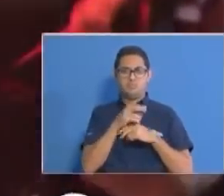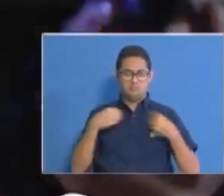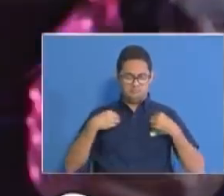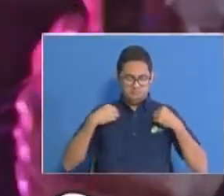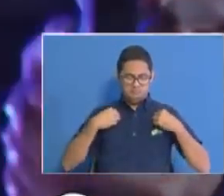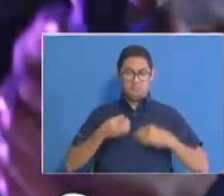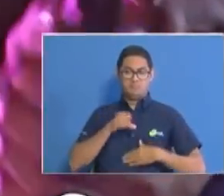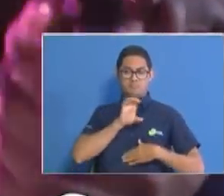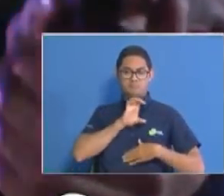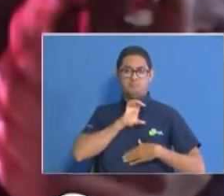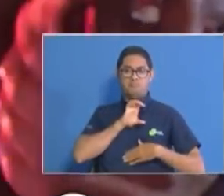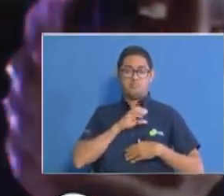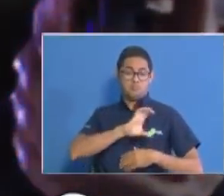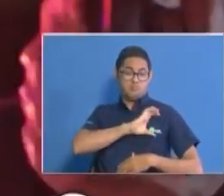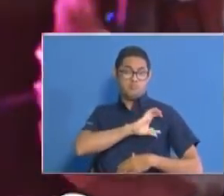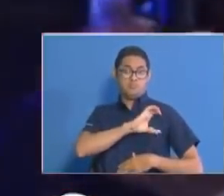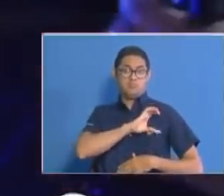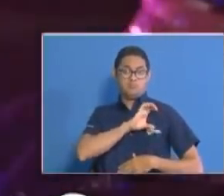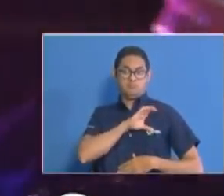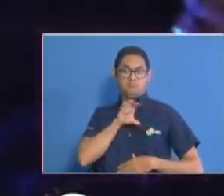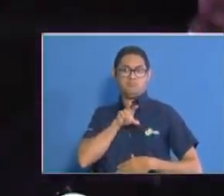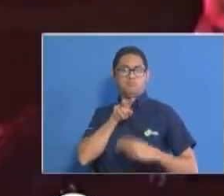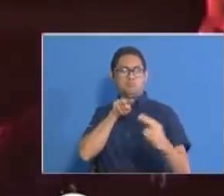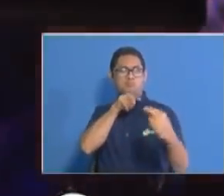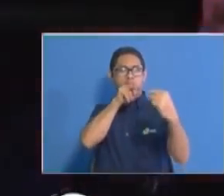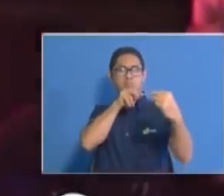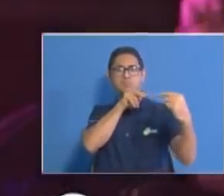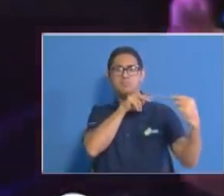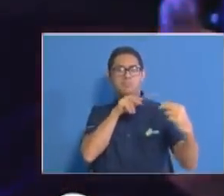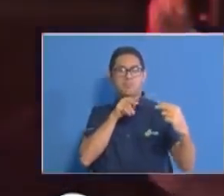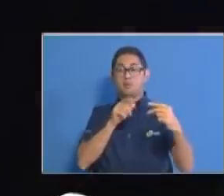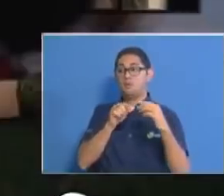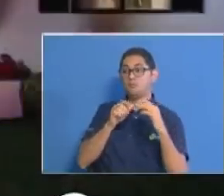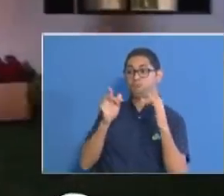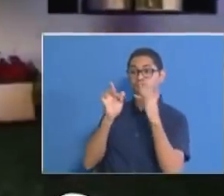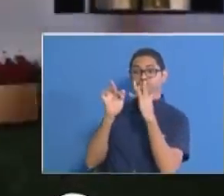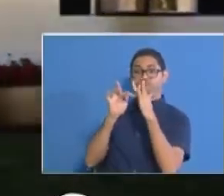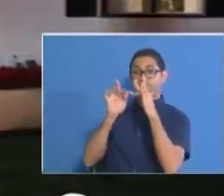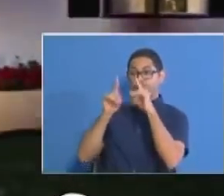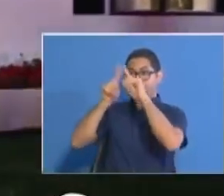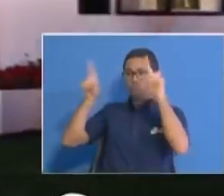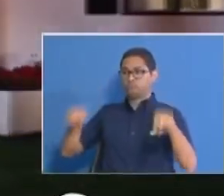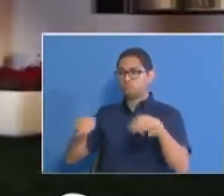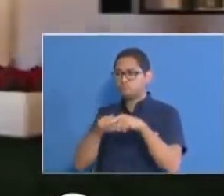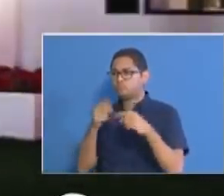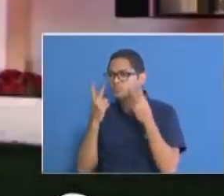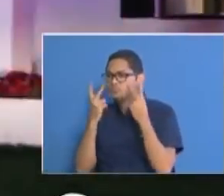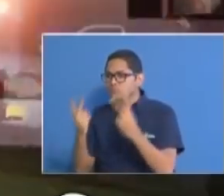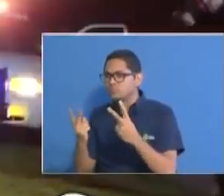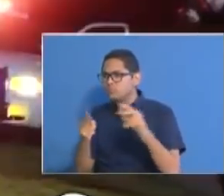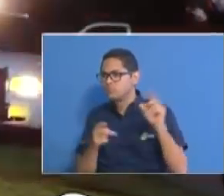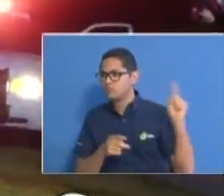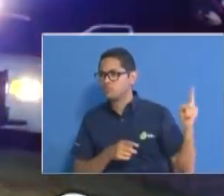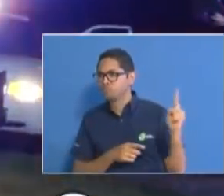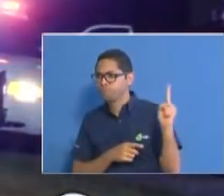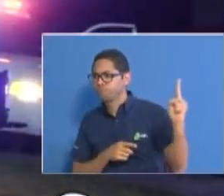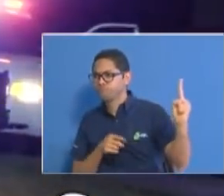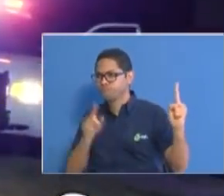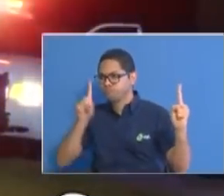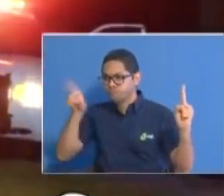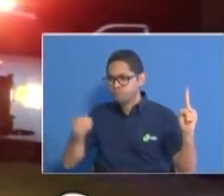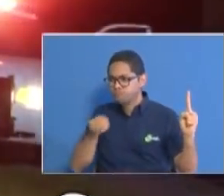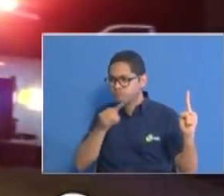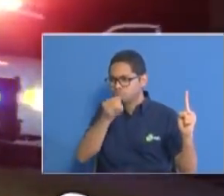al servicio policial con respaldo de un equipo monitoreado en tiempo real la